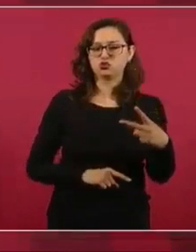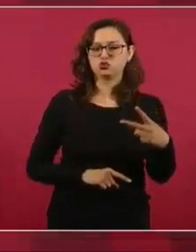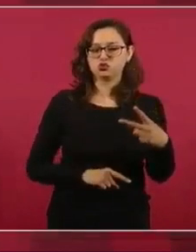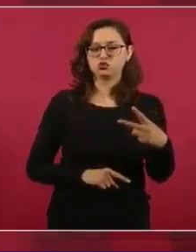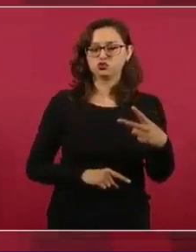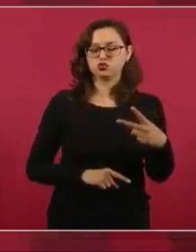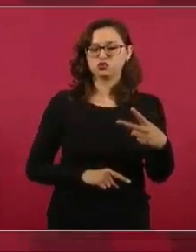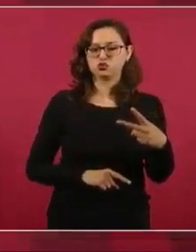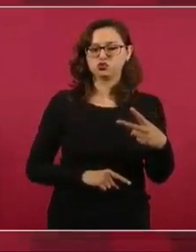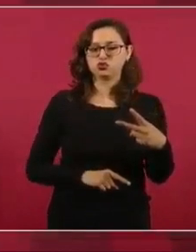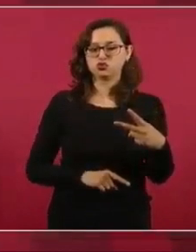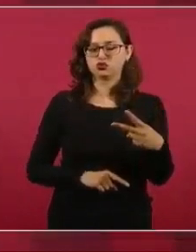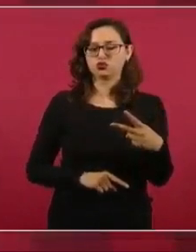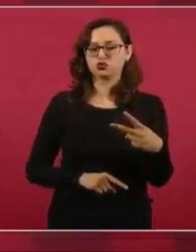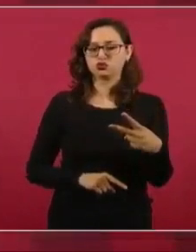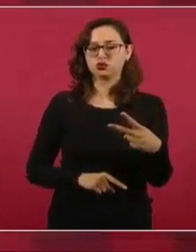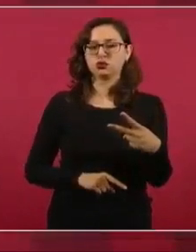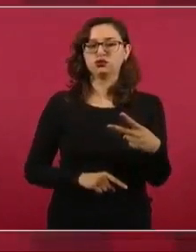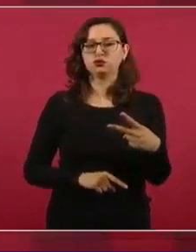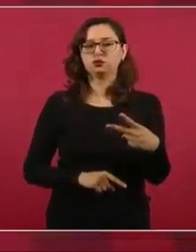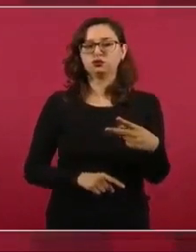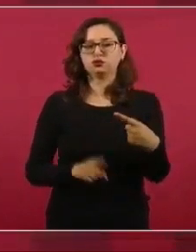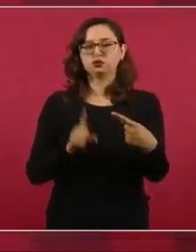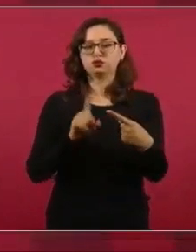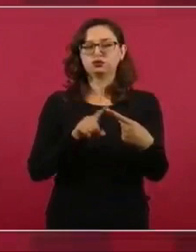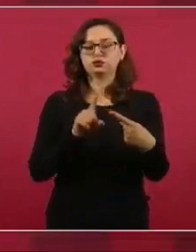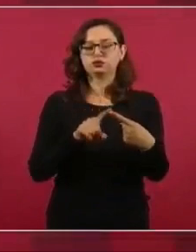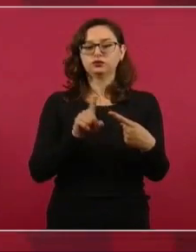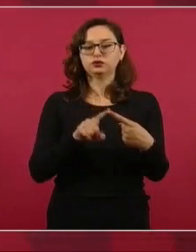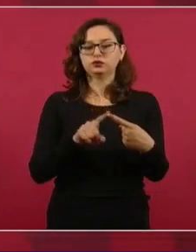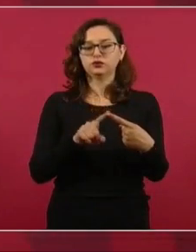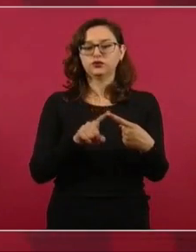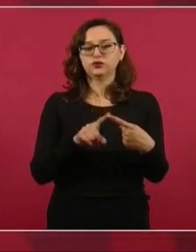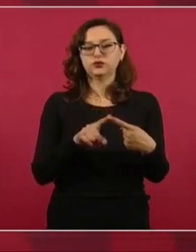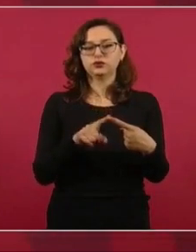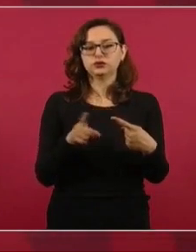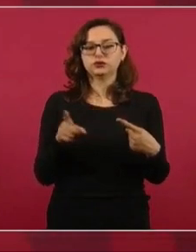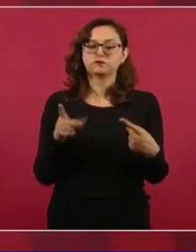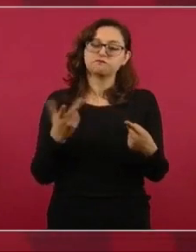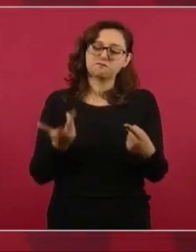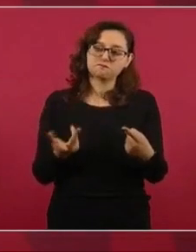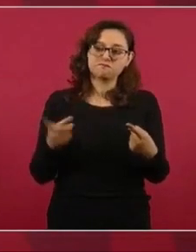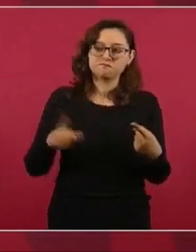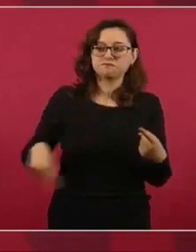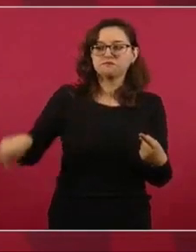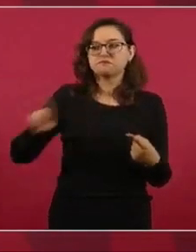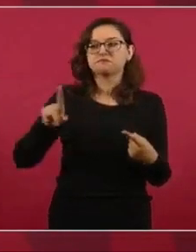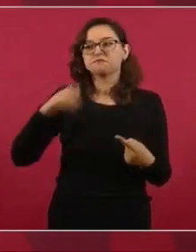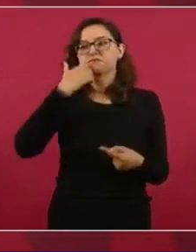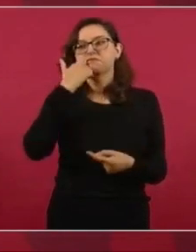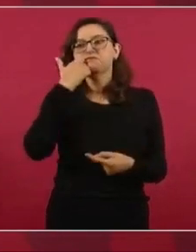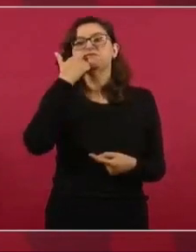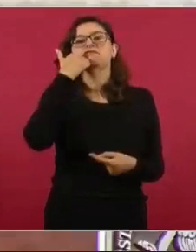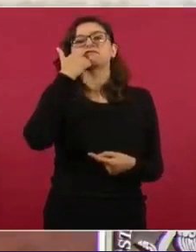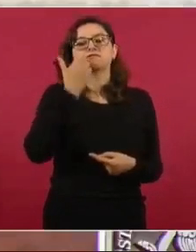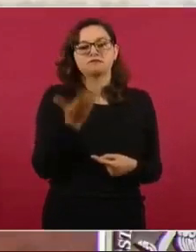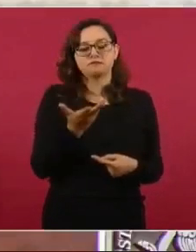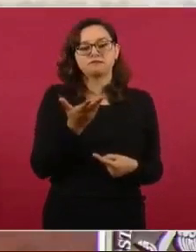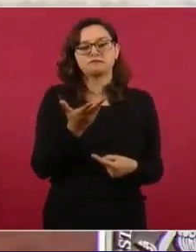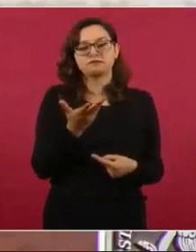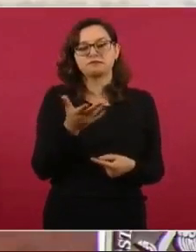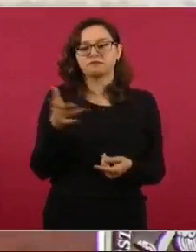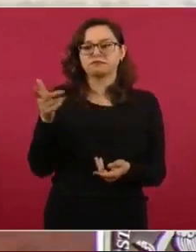considere un apoyo que se pactó